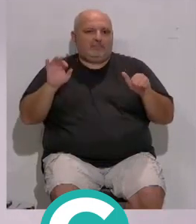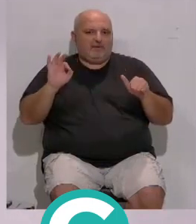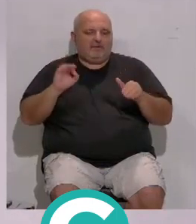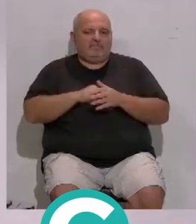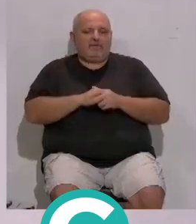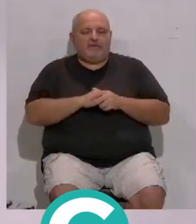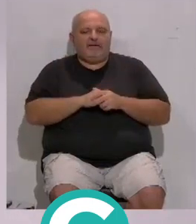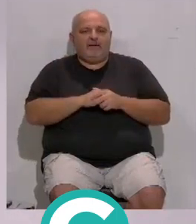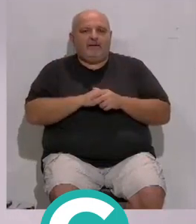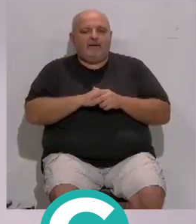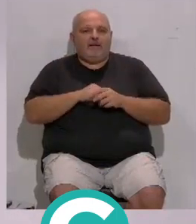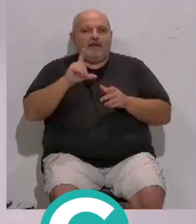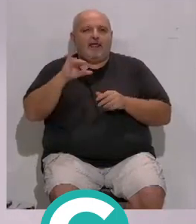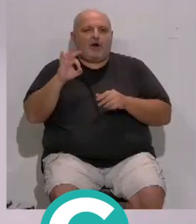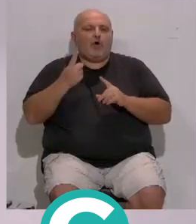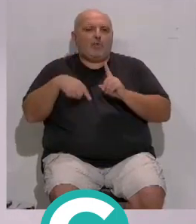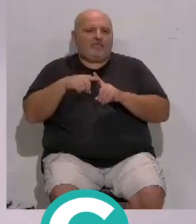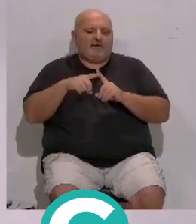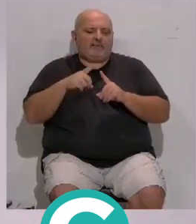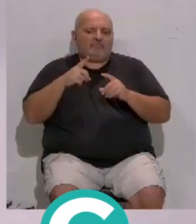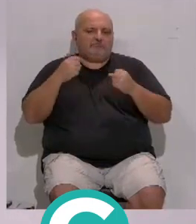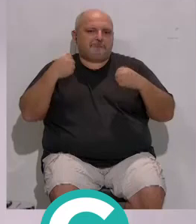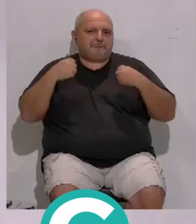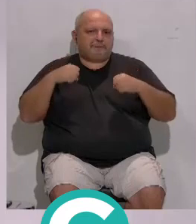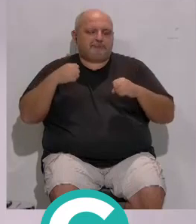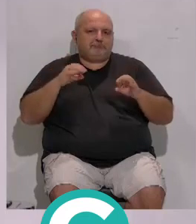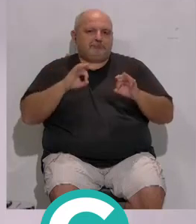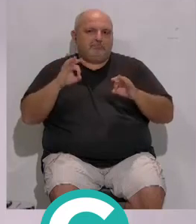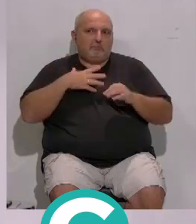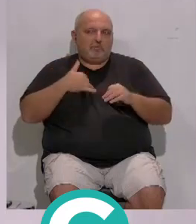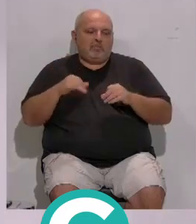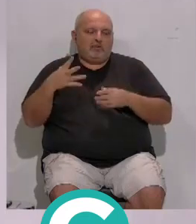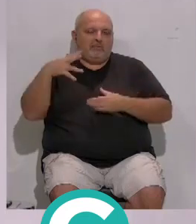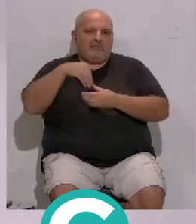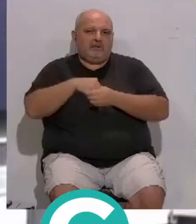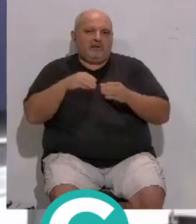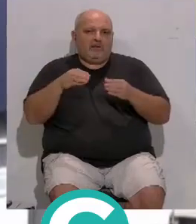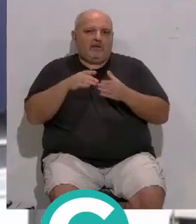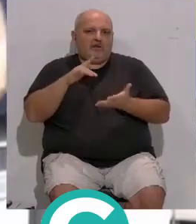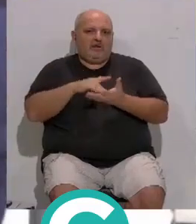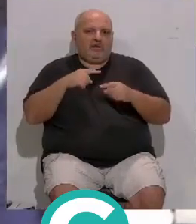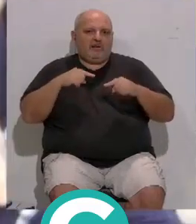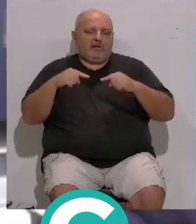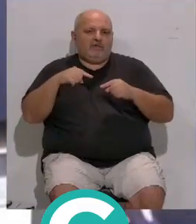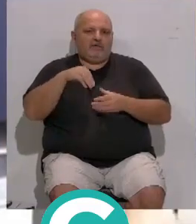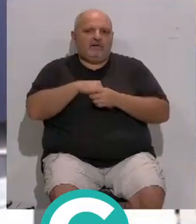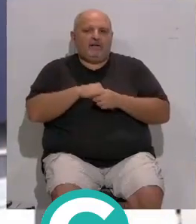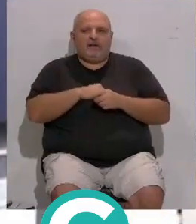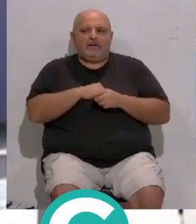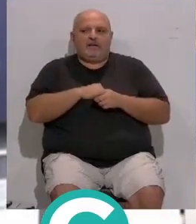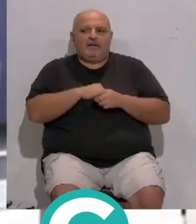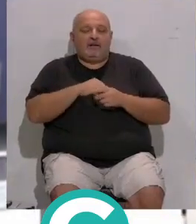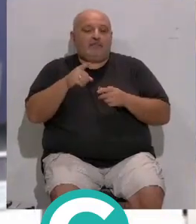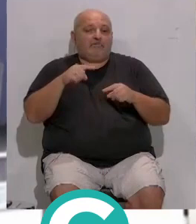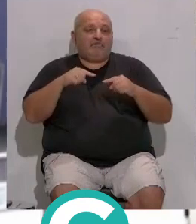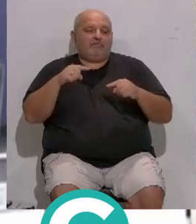de Madrid... ...Alejo ha vuelto a trabajar con normalidad... ...y apunta a ser una de las novedades... ...en el equipo de Sergio González... ...el